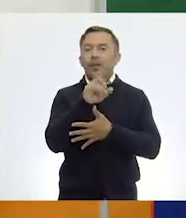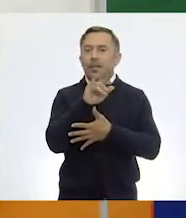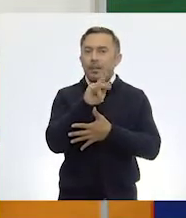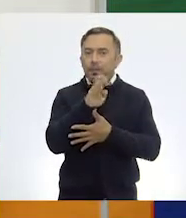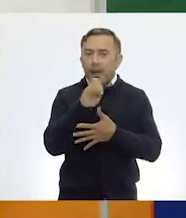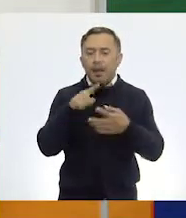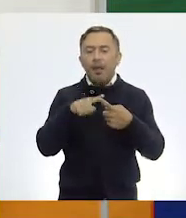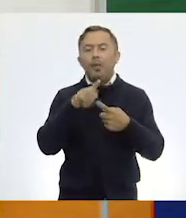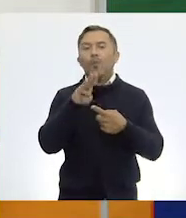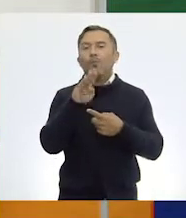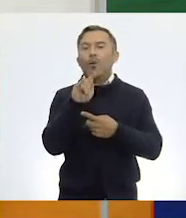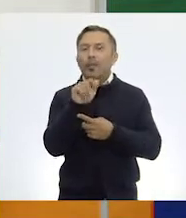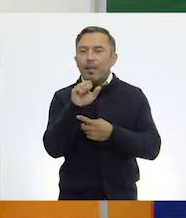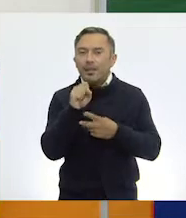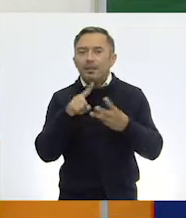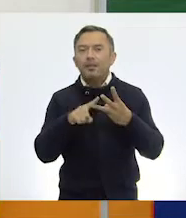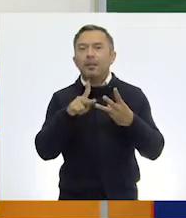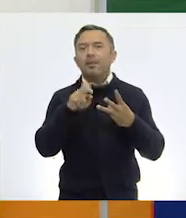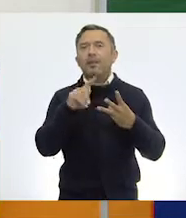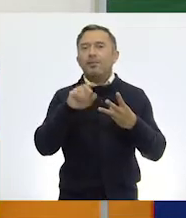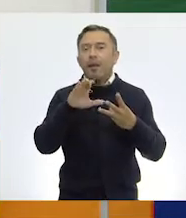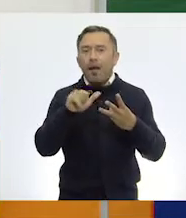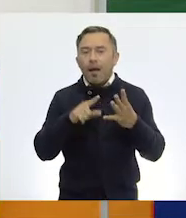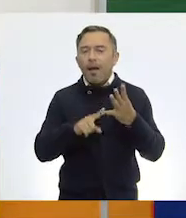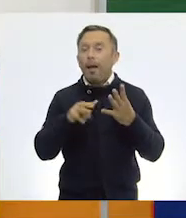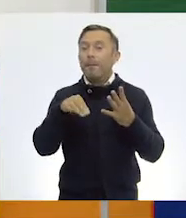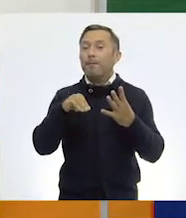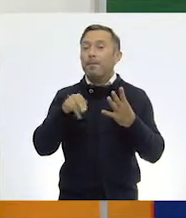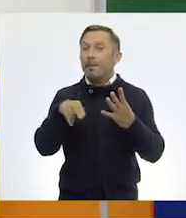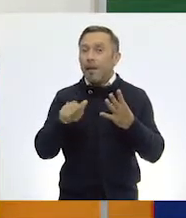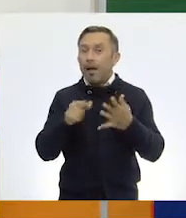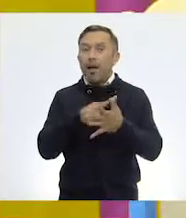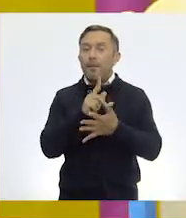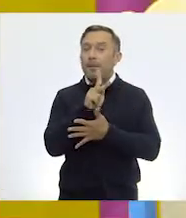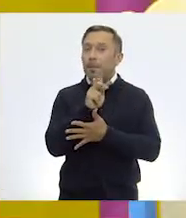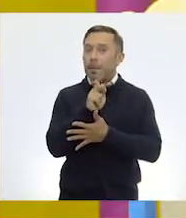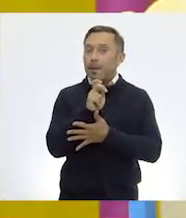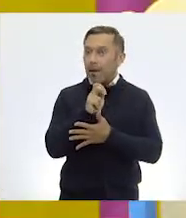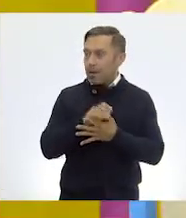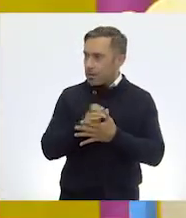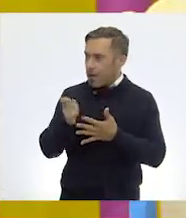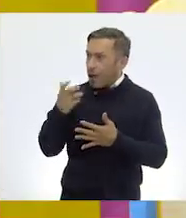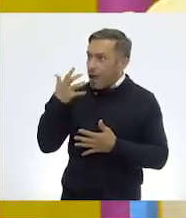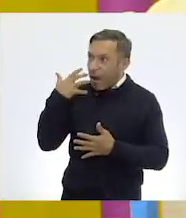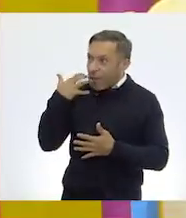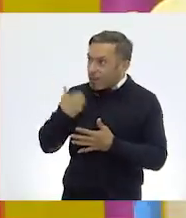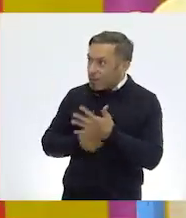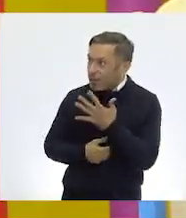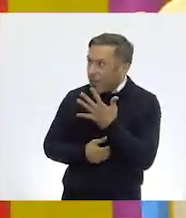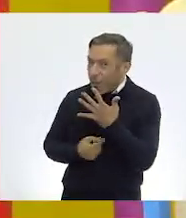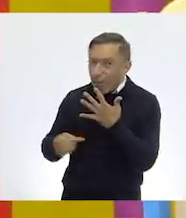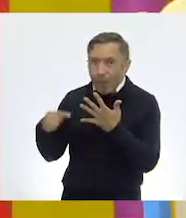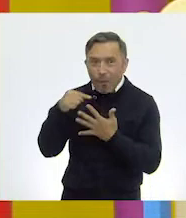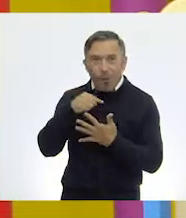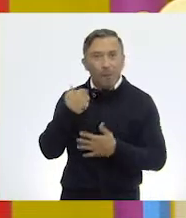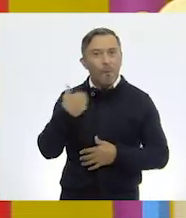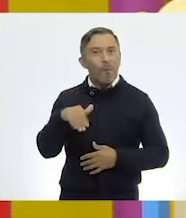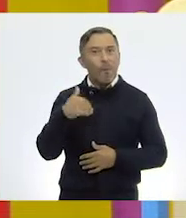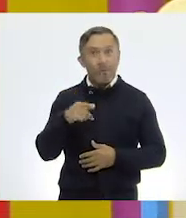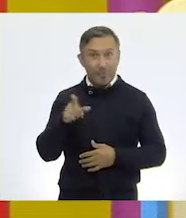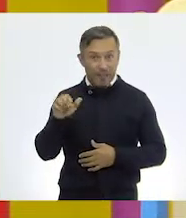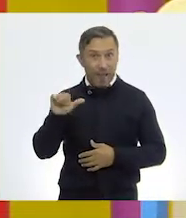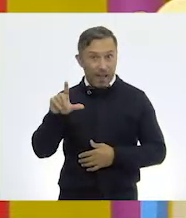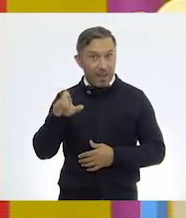Botas, Petaca, Nina y Pepe. Cinco gatitos, cinco gatitos. Bien, Ale nos acaba de